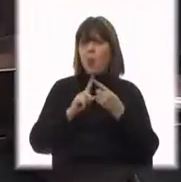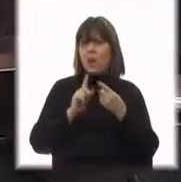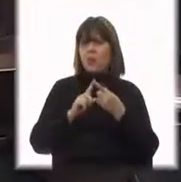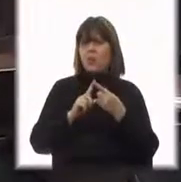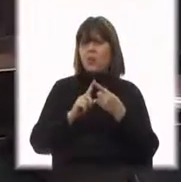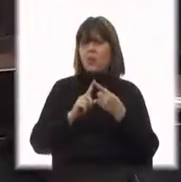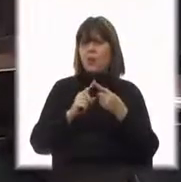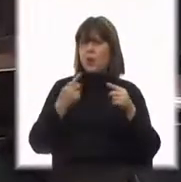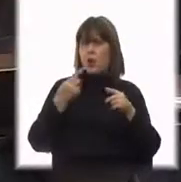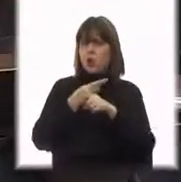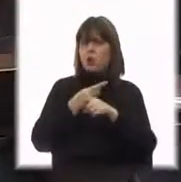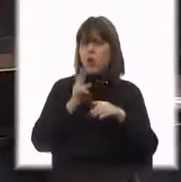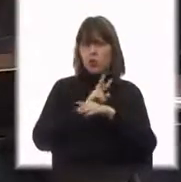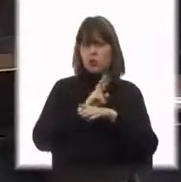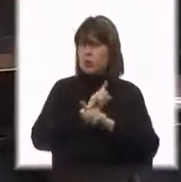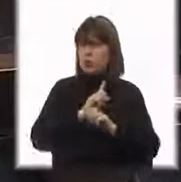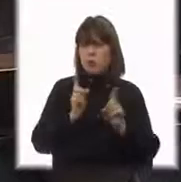No estamos en contra del control.